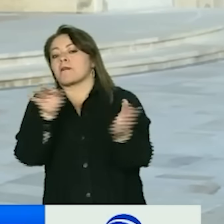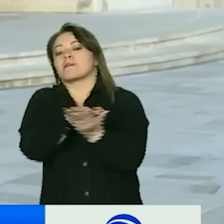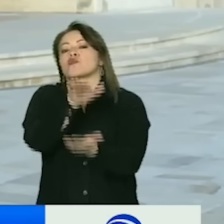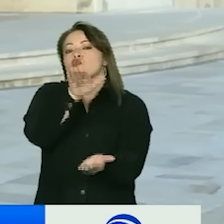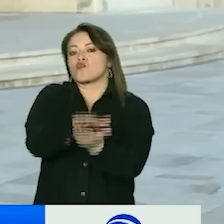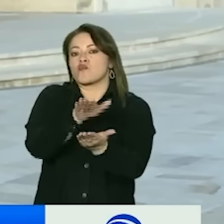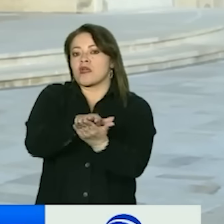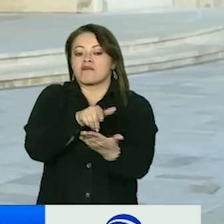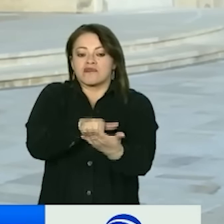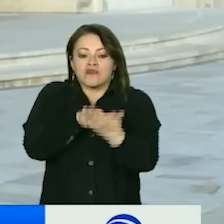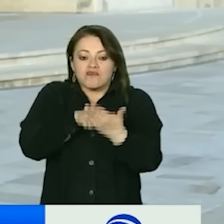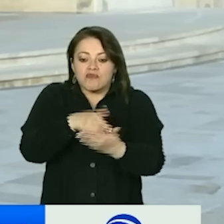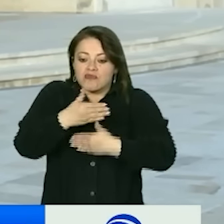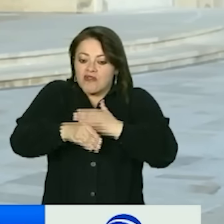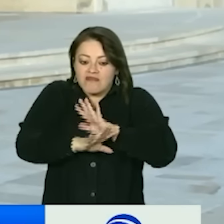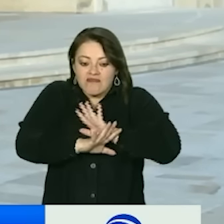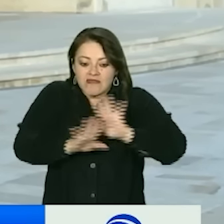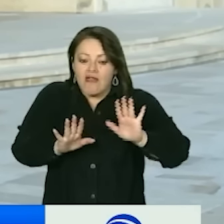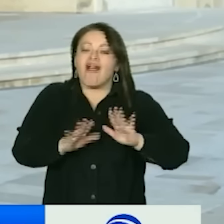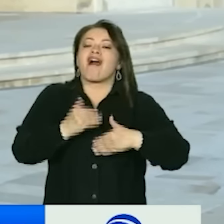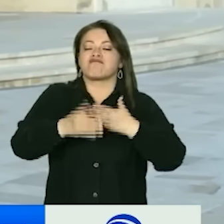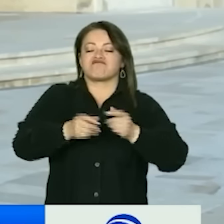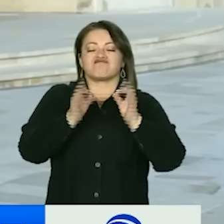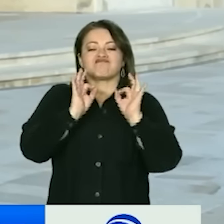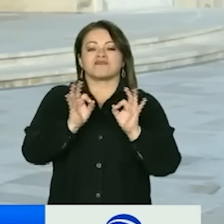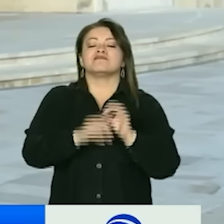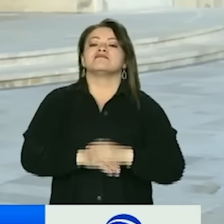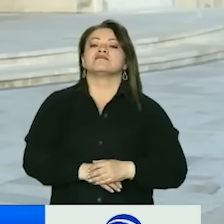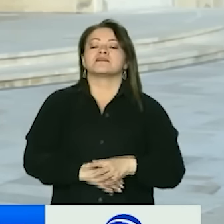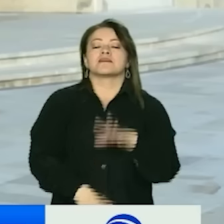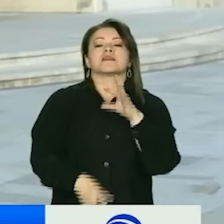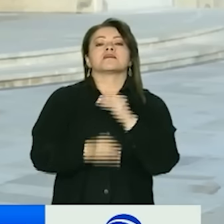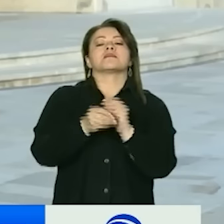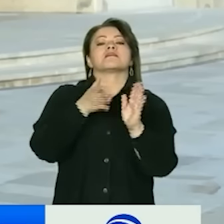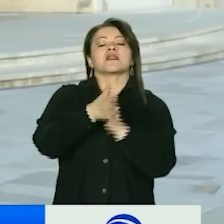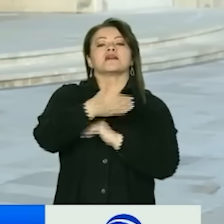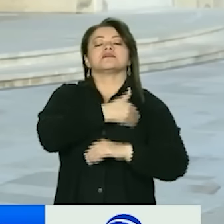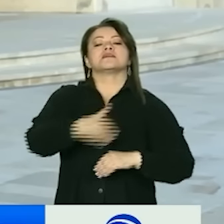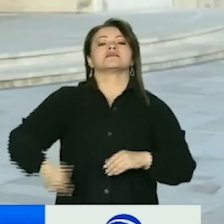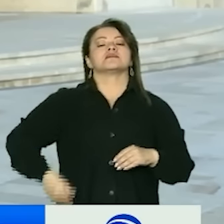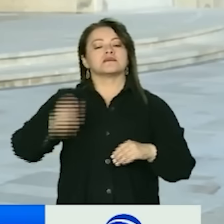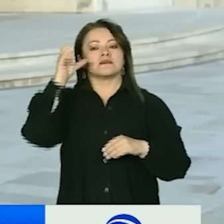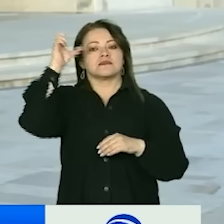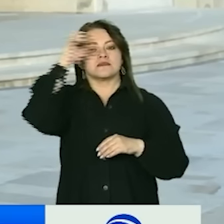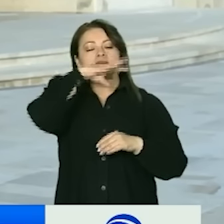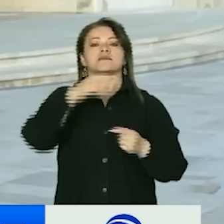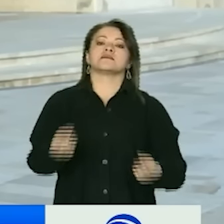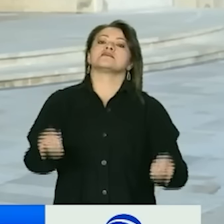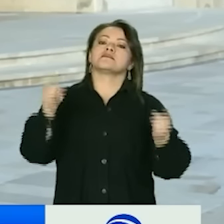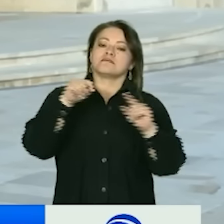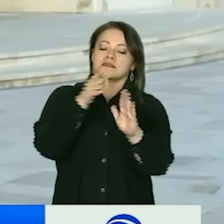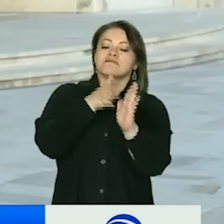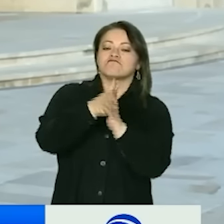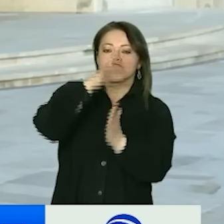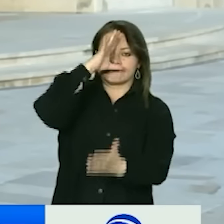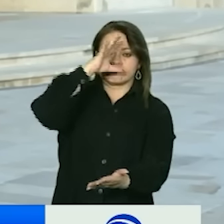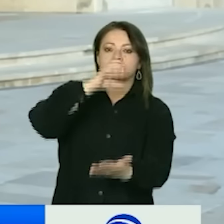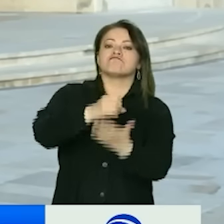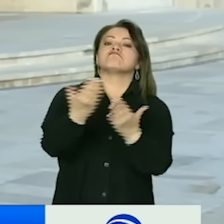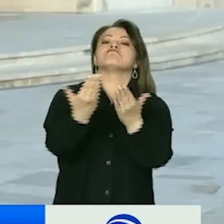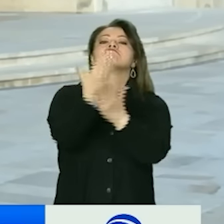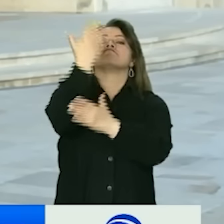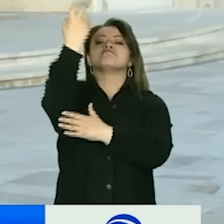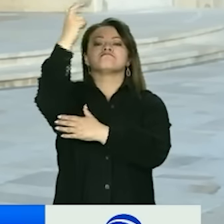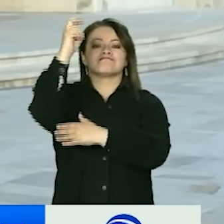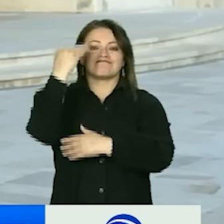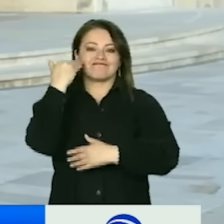como fiscal general de la Nación. Por su parte le cuento que el presidente Gustavo Petro también se pronunció sobre este nuevo nombramiento